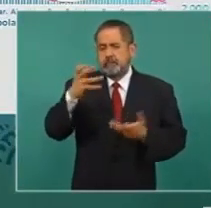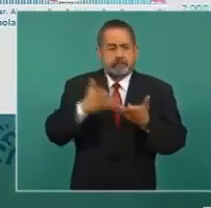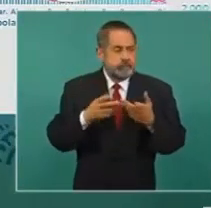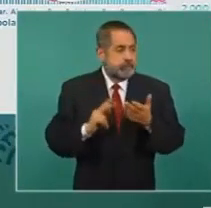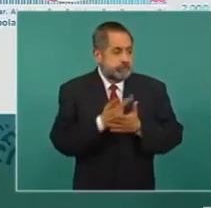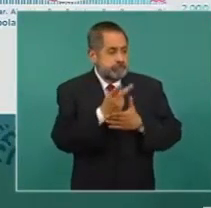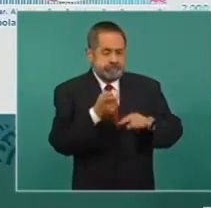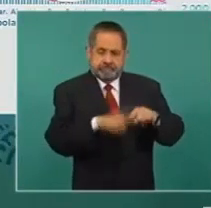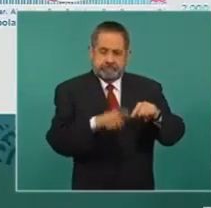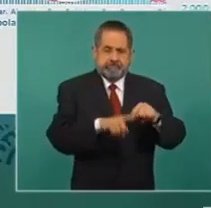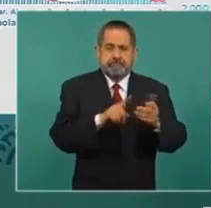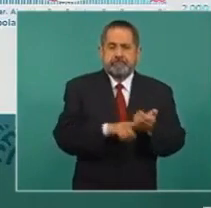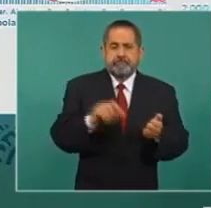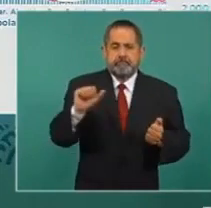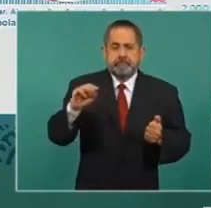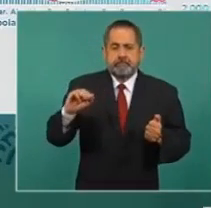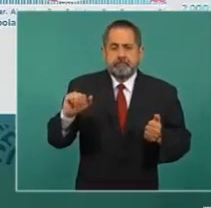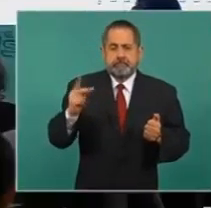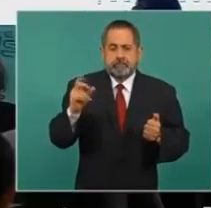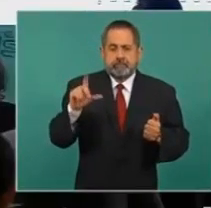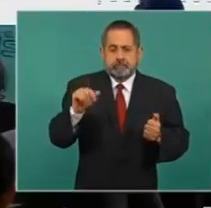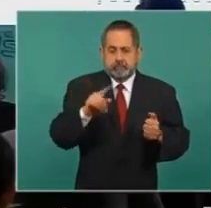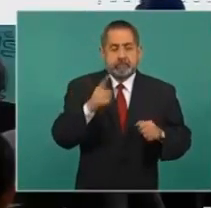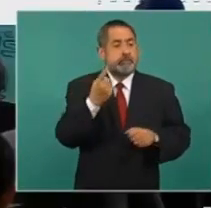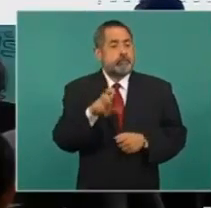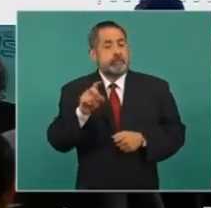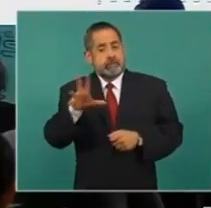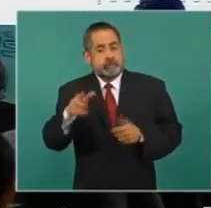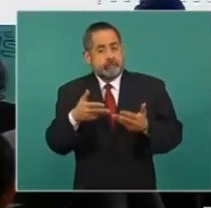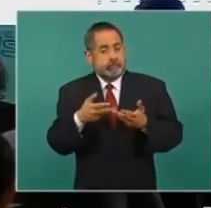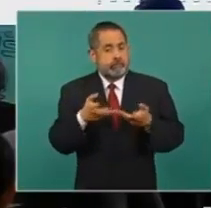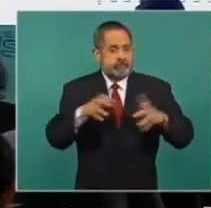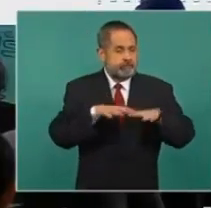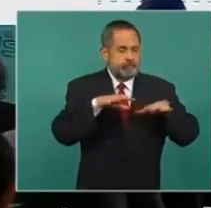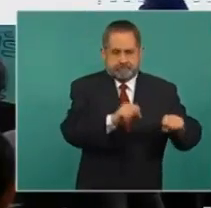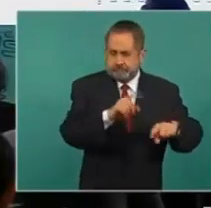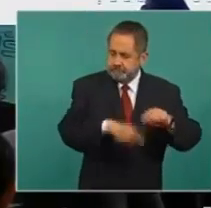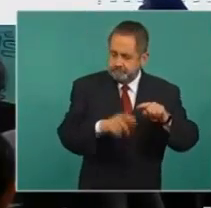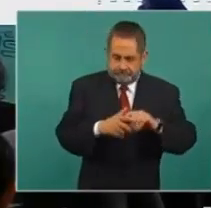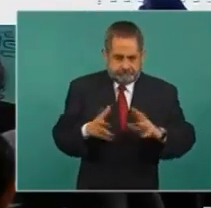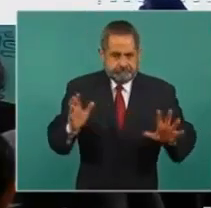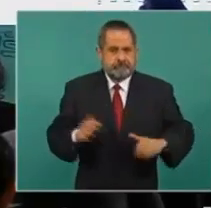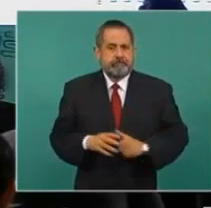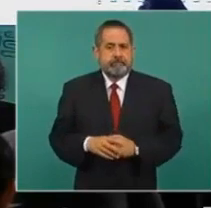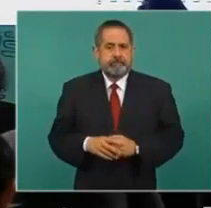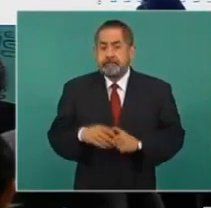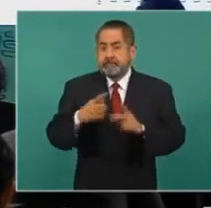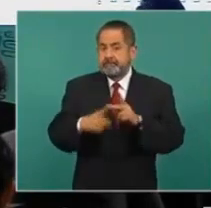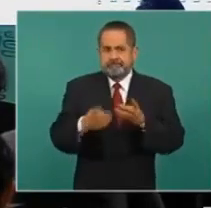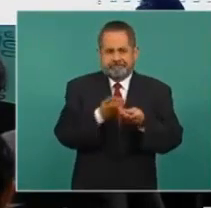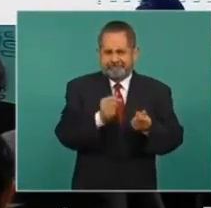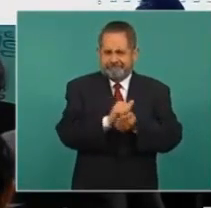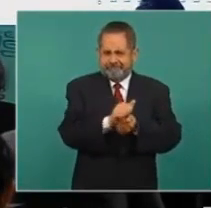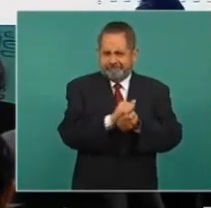En Amapola, 135 hectáreas. Aquí empieza a incrementarse ya la destrucción, que